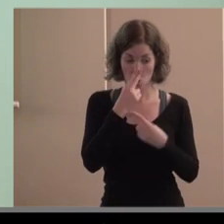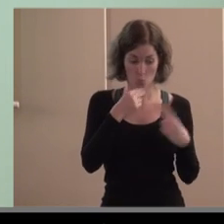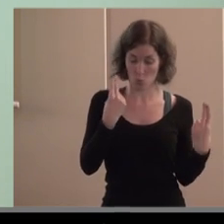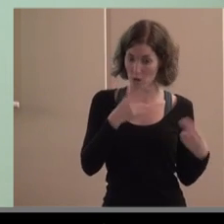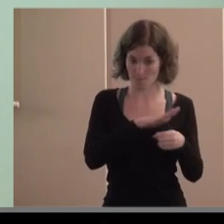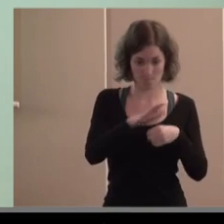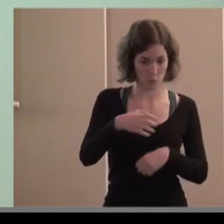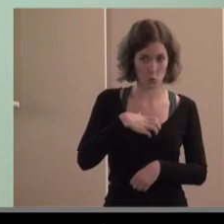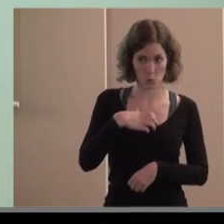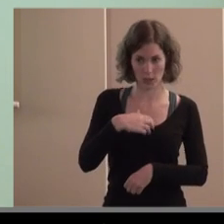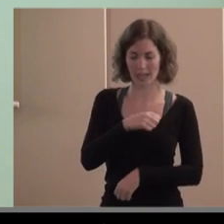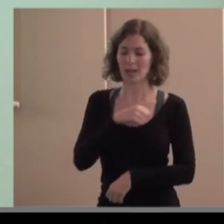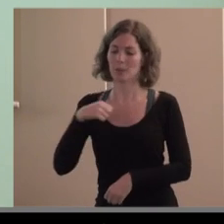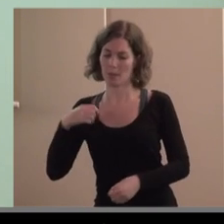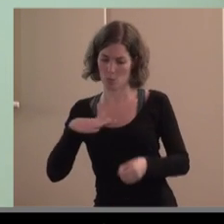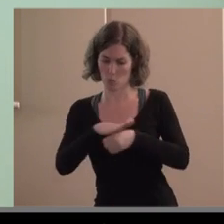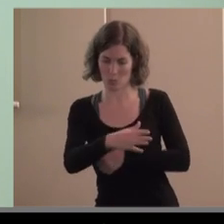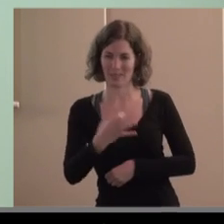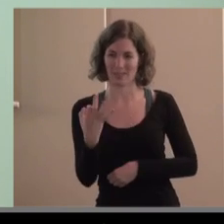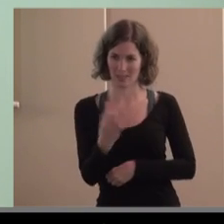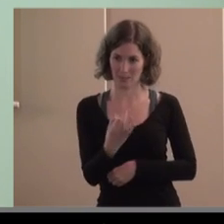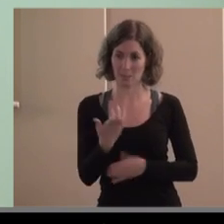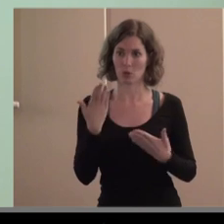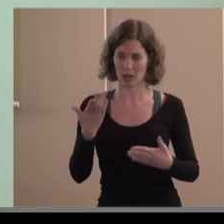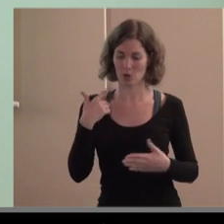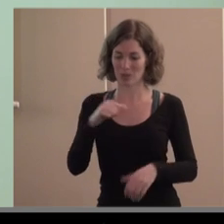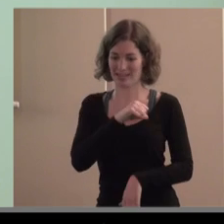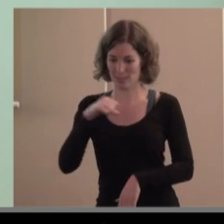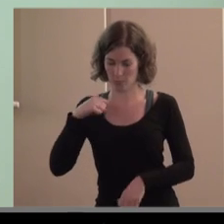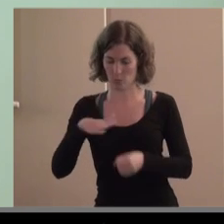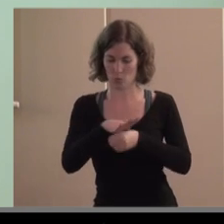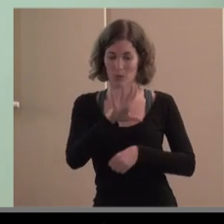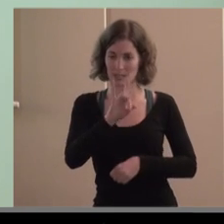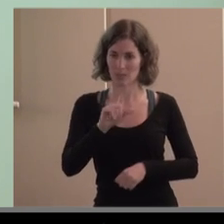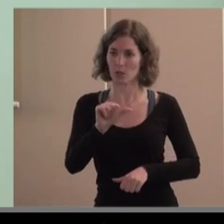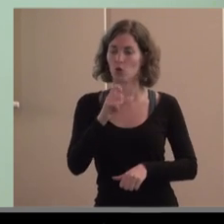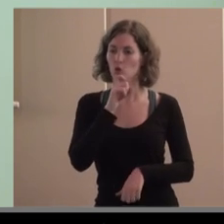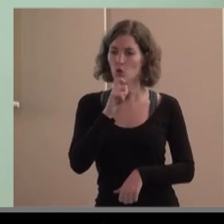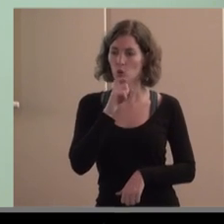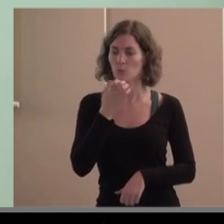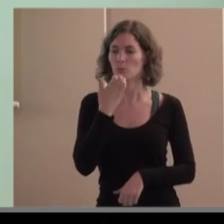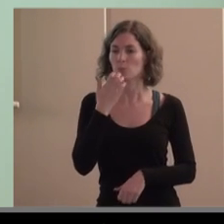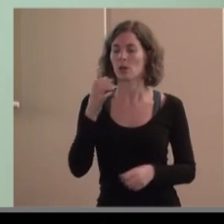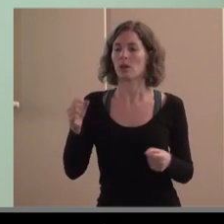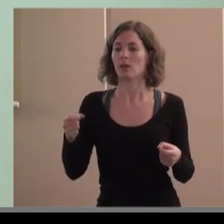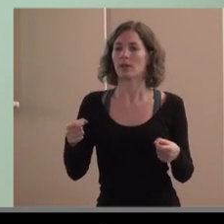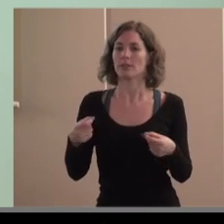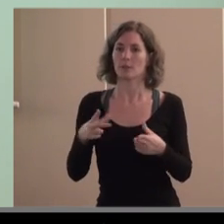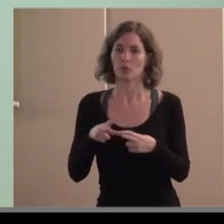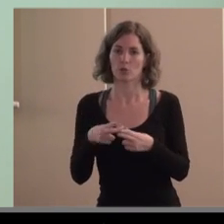pero claro llegar a lo privado desde un tema determinado ¿cuál? pues servicios sociales enseñanza